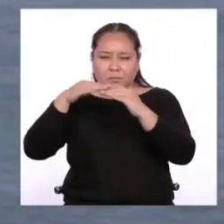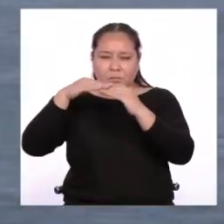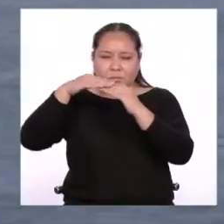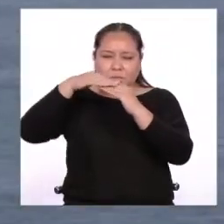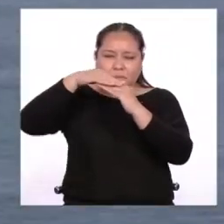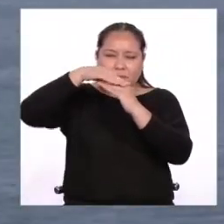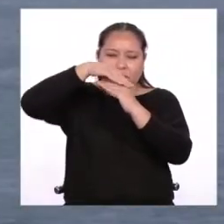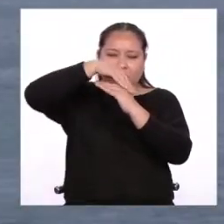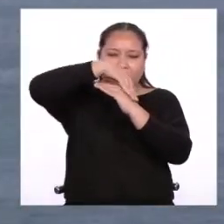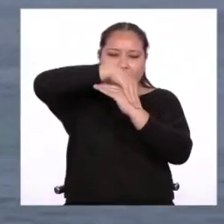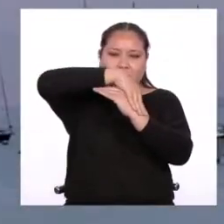comienza la curvatura.